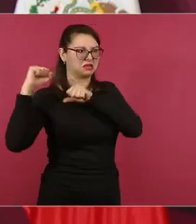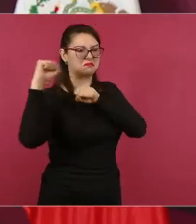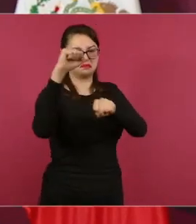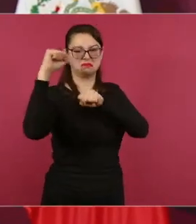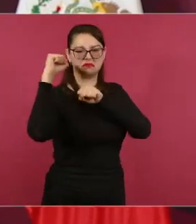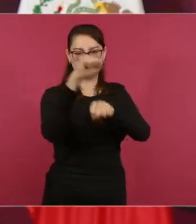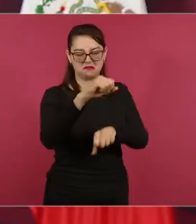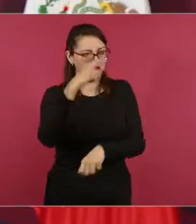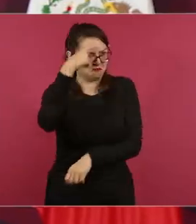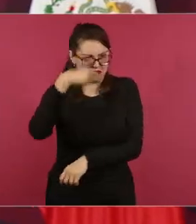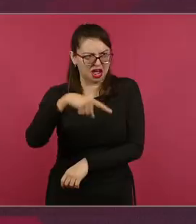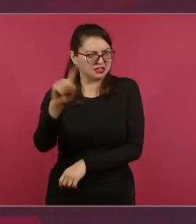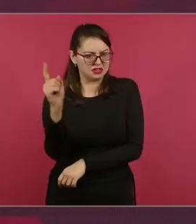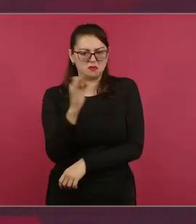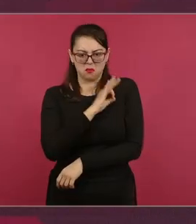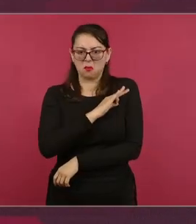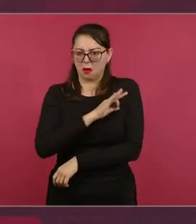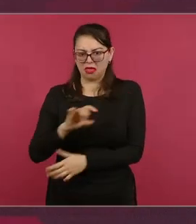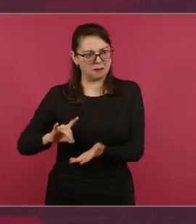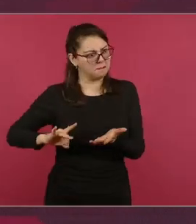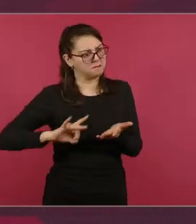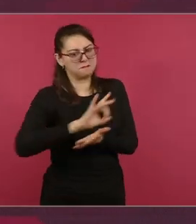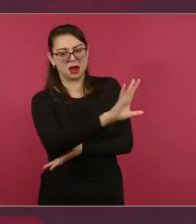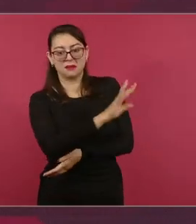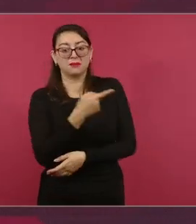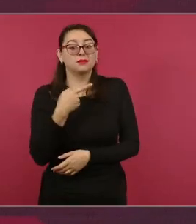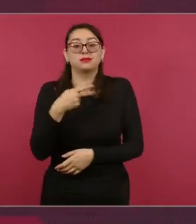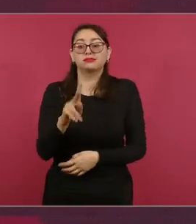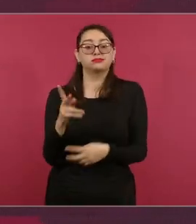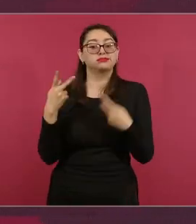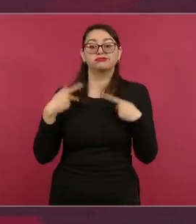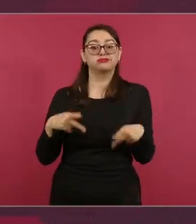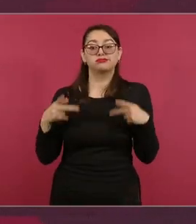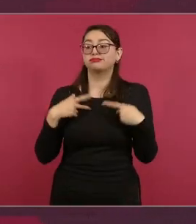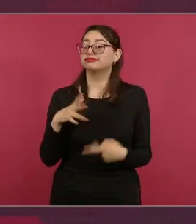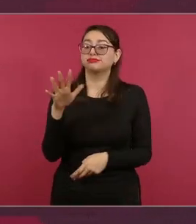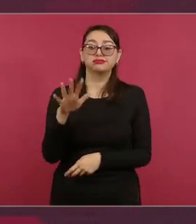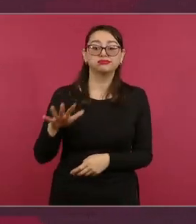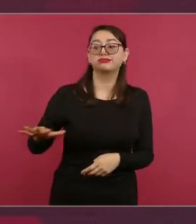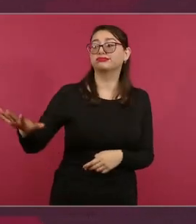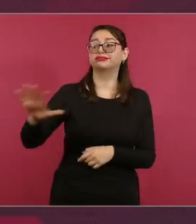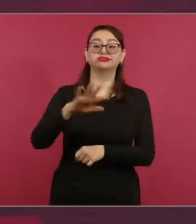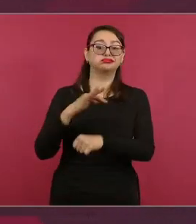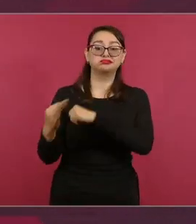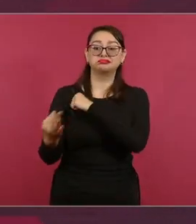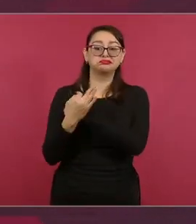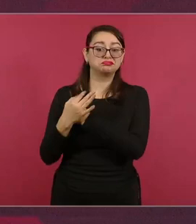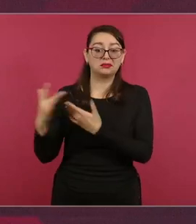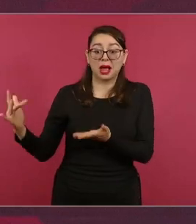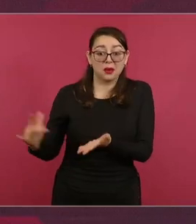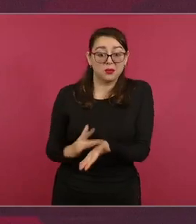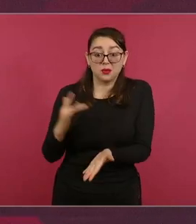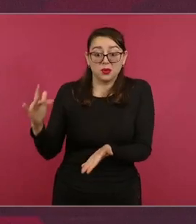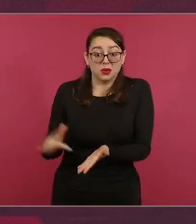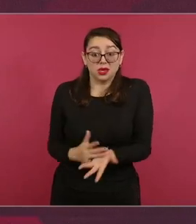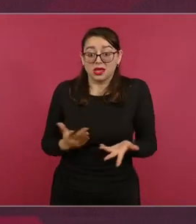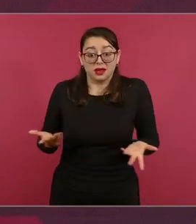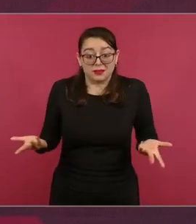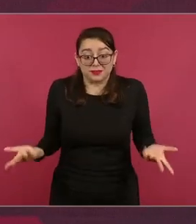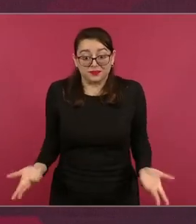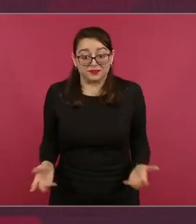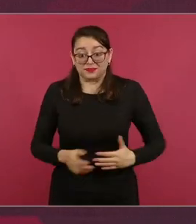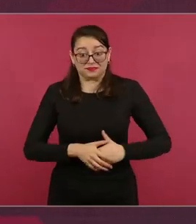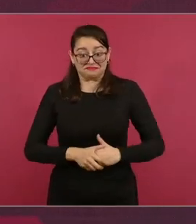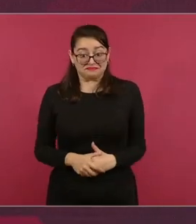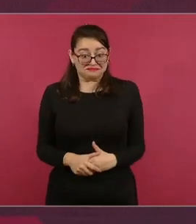que tuvo que ver con la defensa de los privilegios, imagínense, pues,